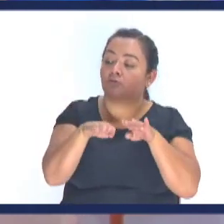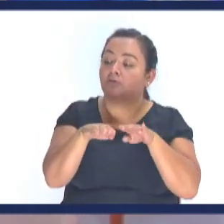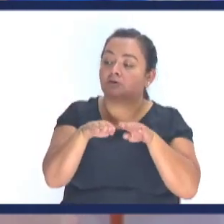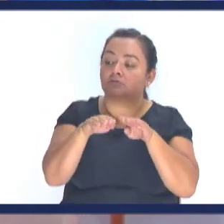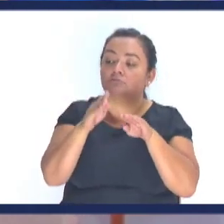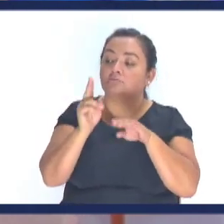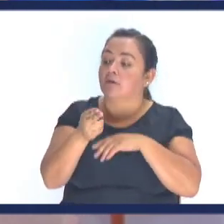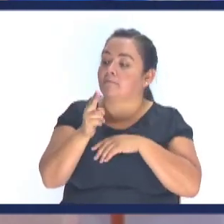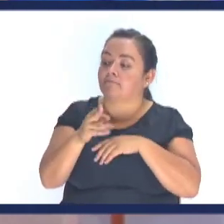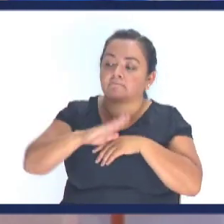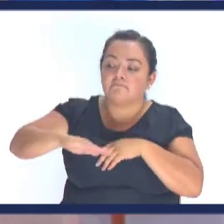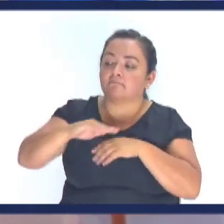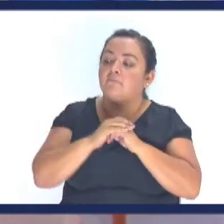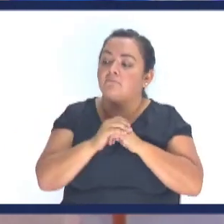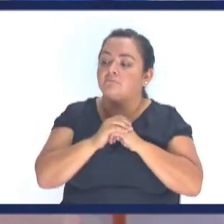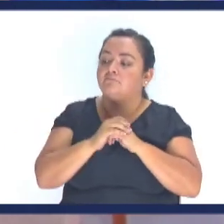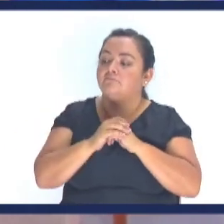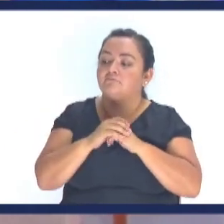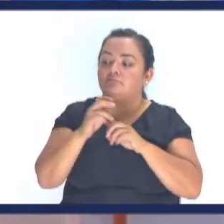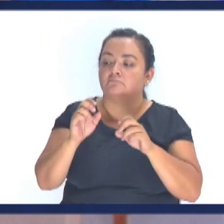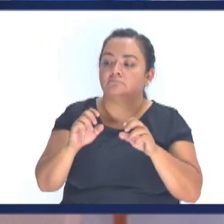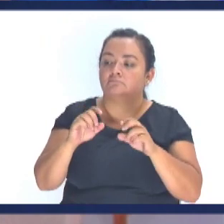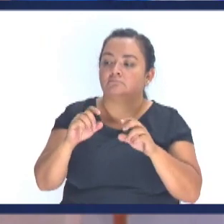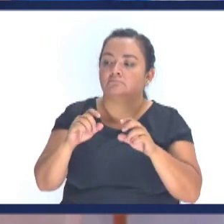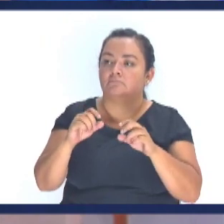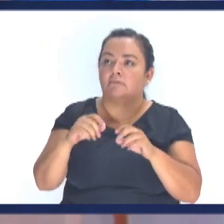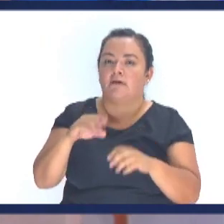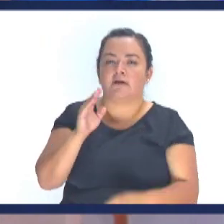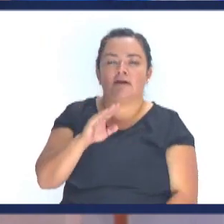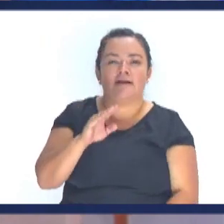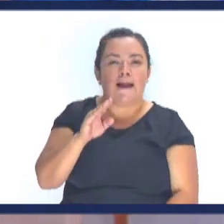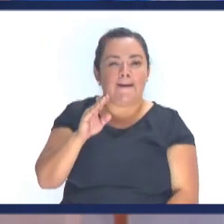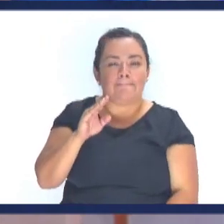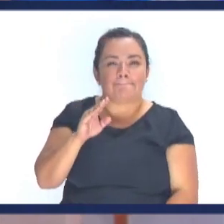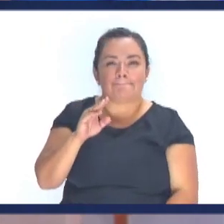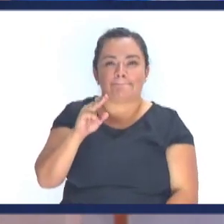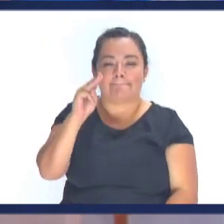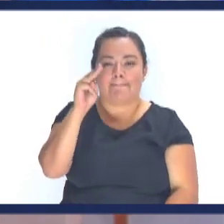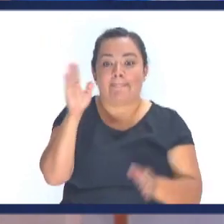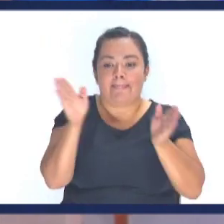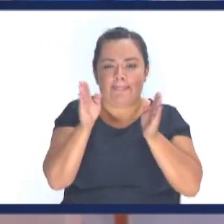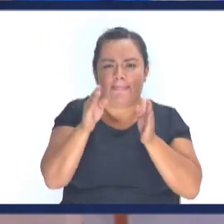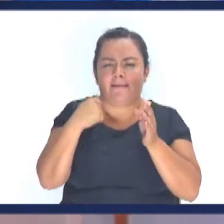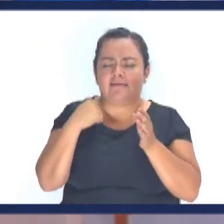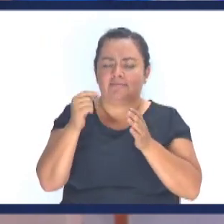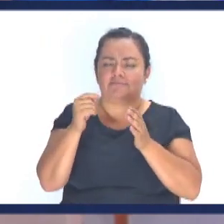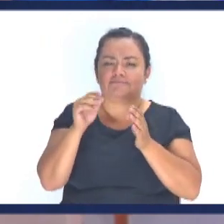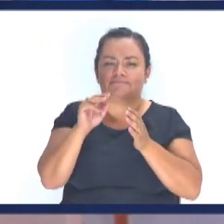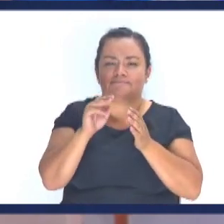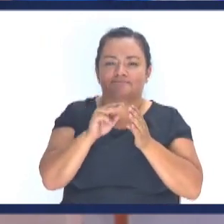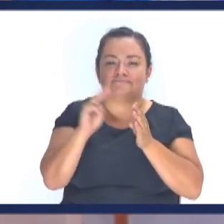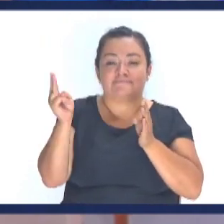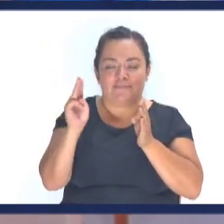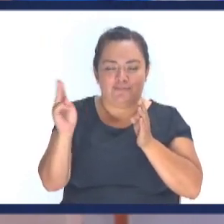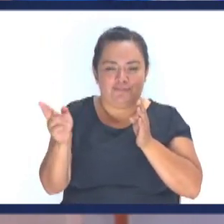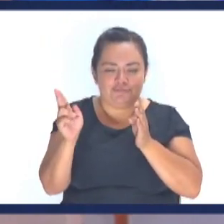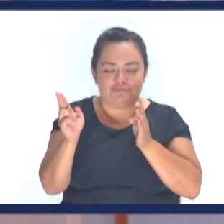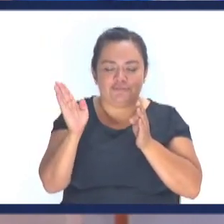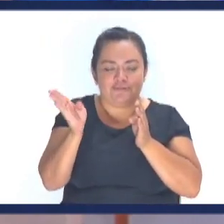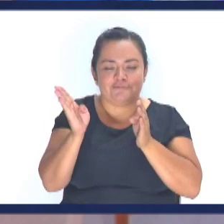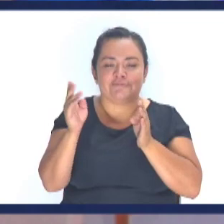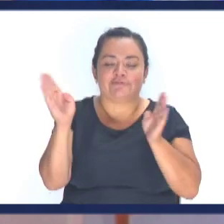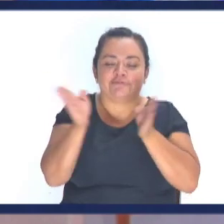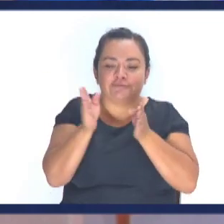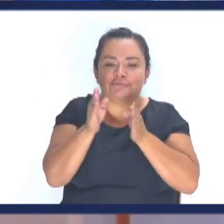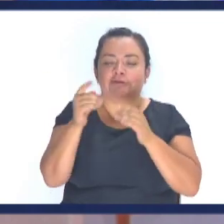encontrás? El asiento del microbus Volvaje en amarillo Con blanco En que hacíamos La ruta de la iglesia Con 1977